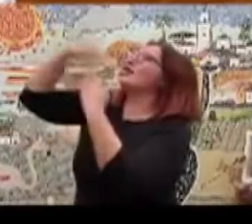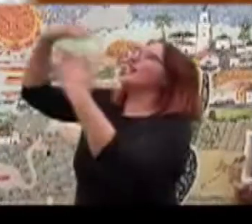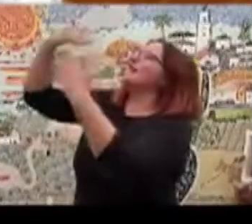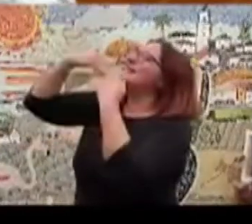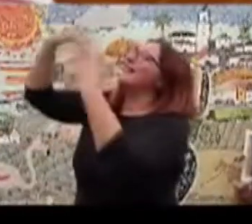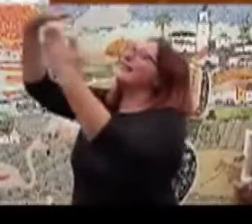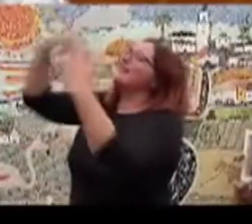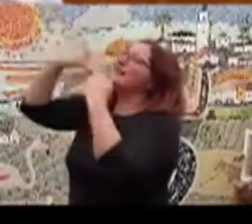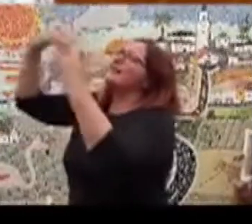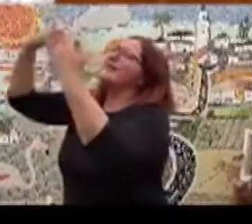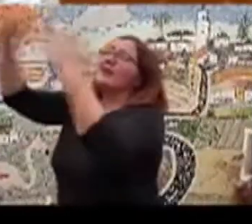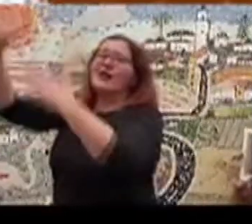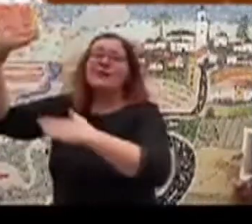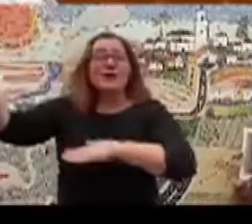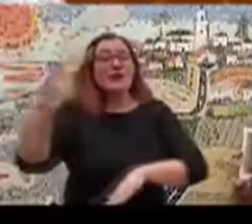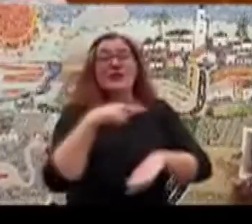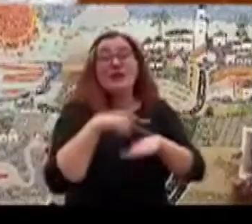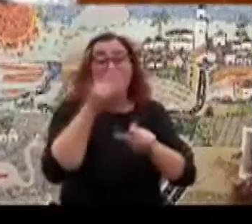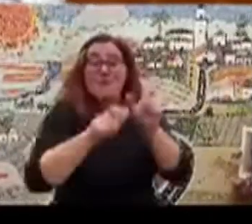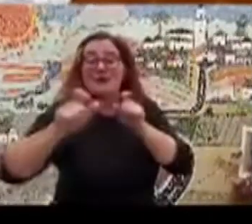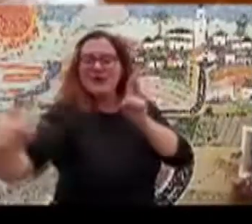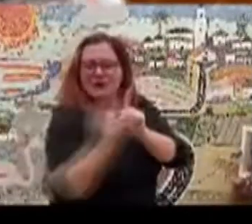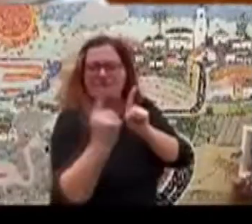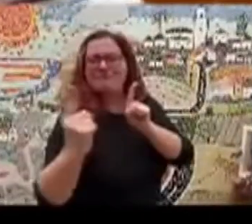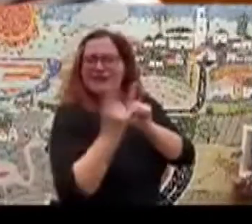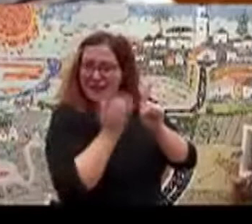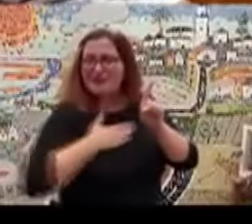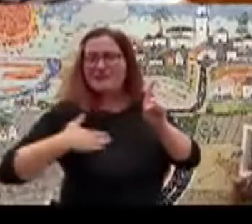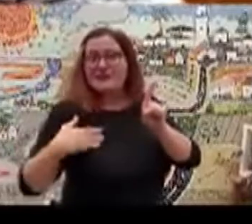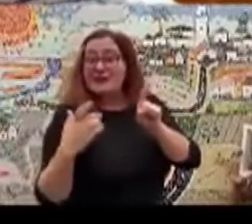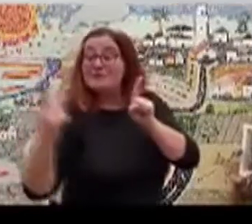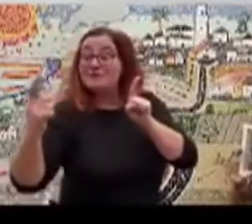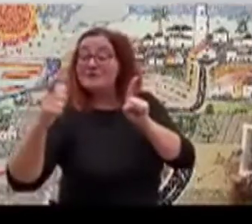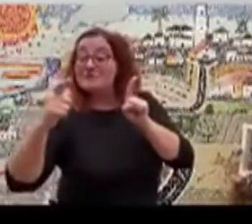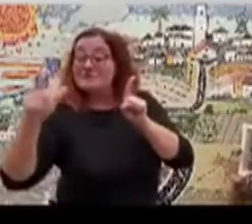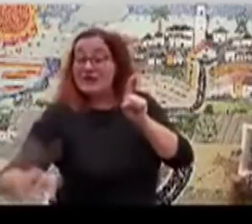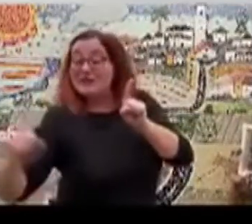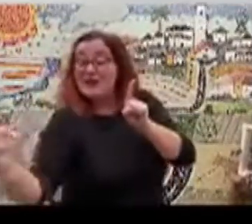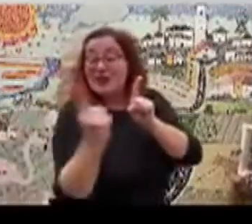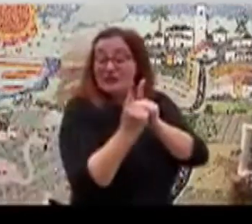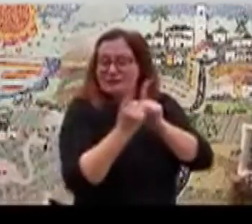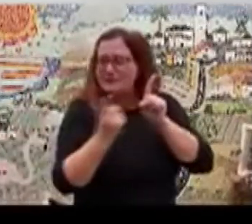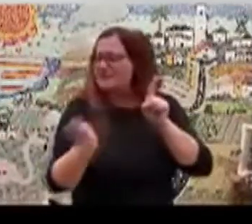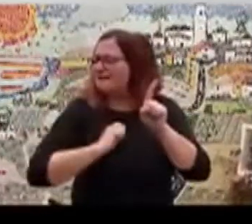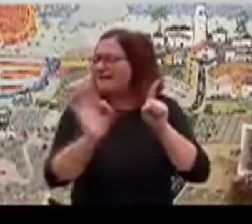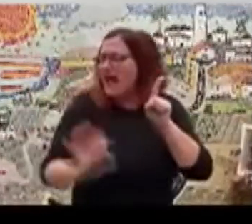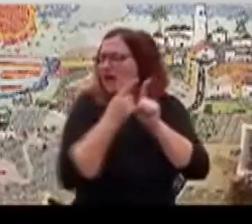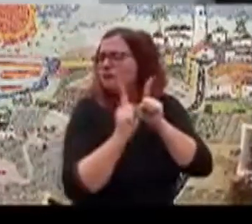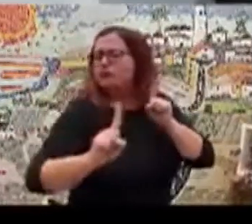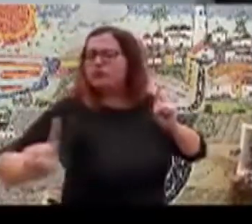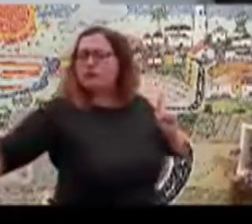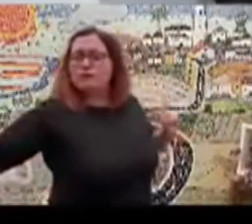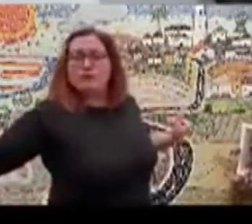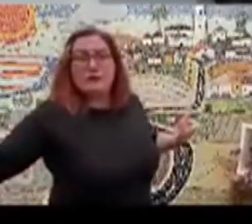cielo, doy las gracias y mi tiempo lo dedico a quien yo quiero. Lo que no me aporte lejos,